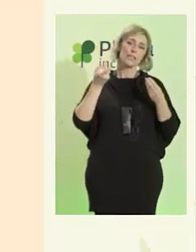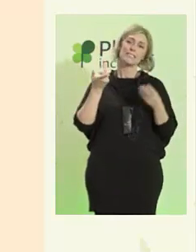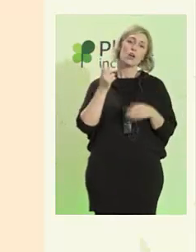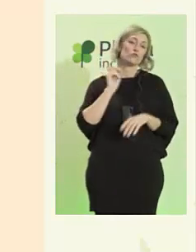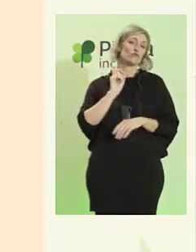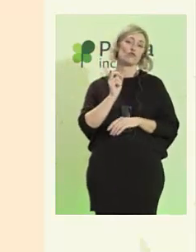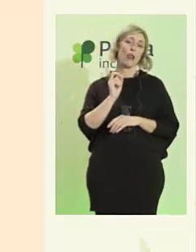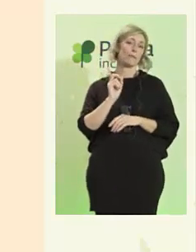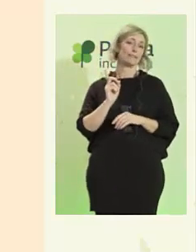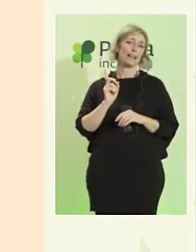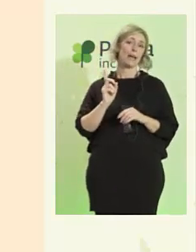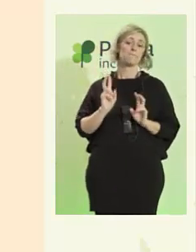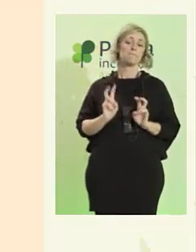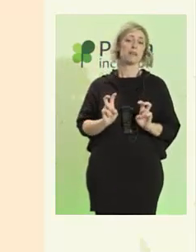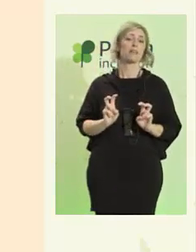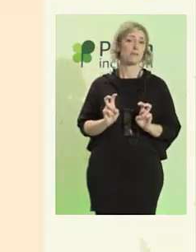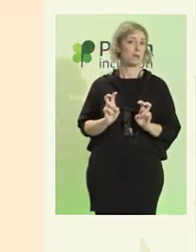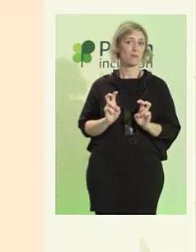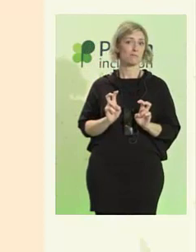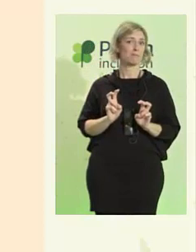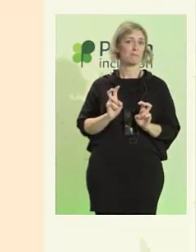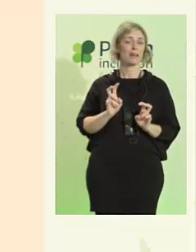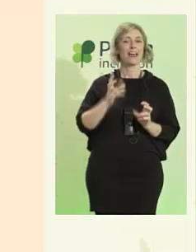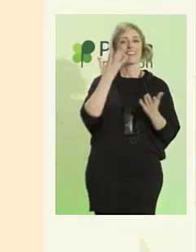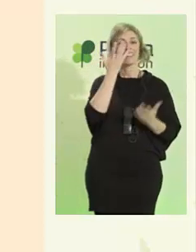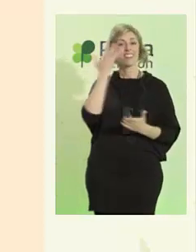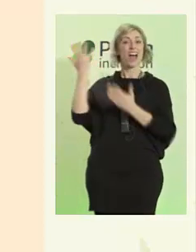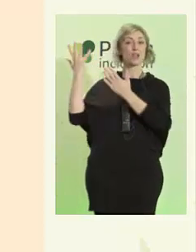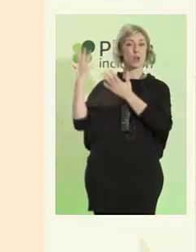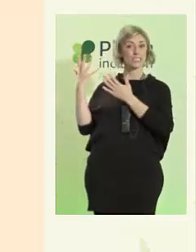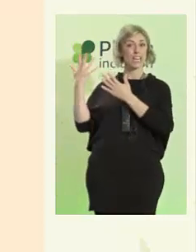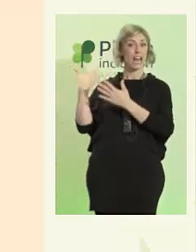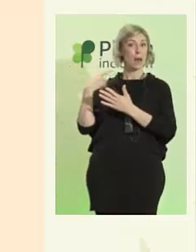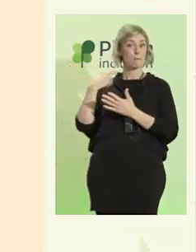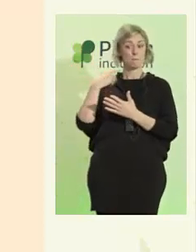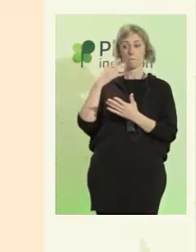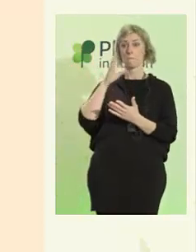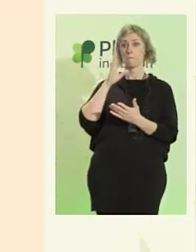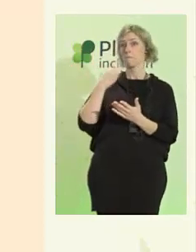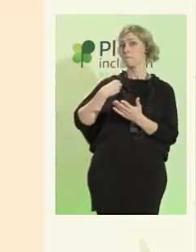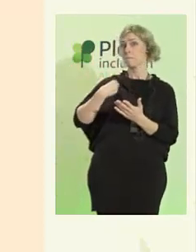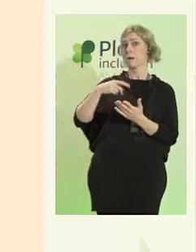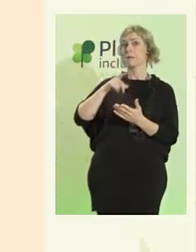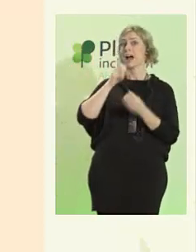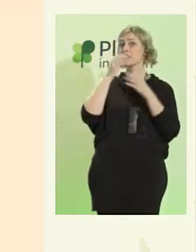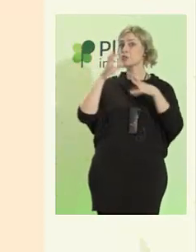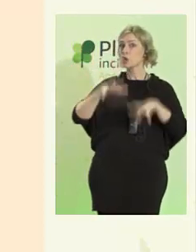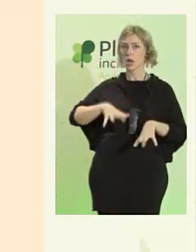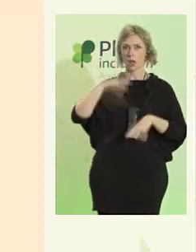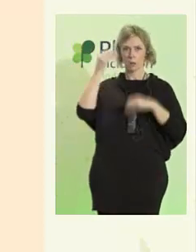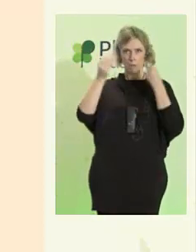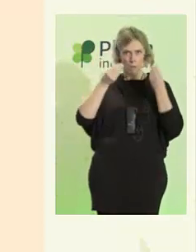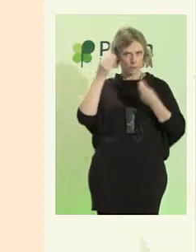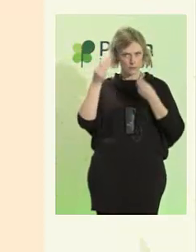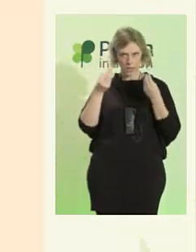hace 10 años estas historias habrían sido impensables. Eso quiere decir que hay algo que está cambiando en la sociedad.